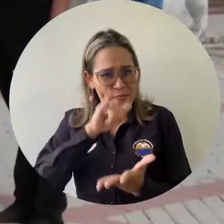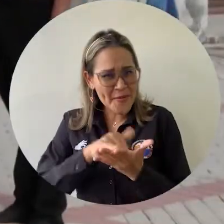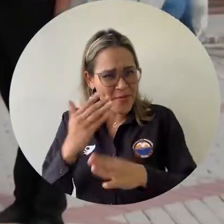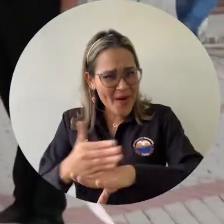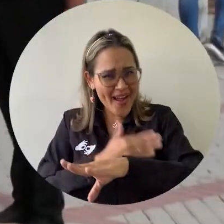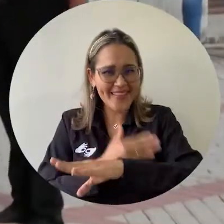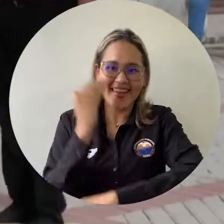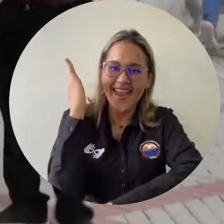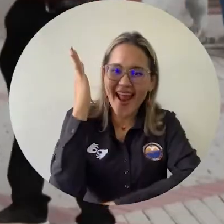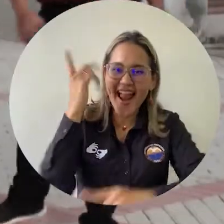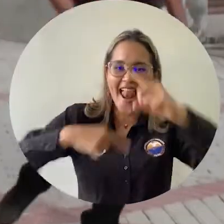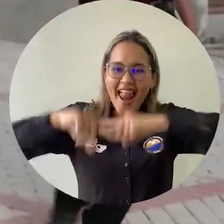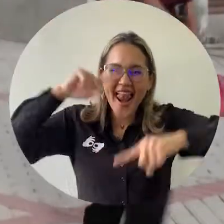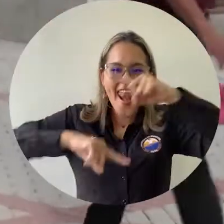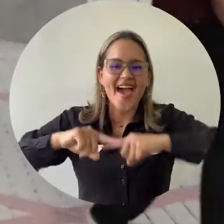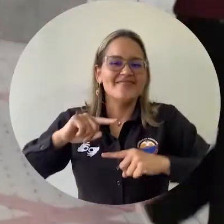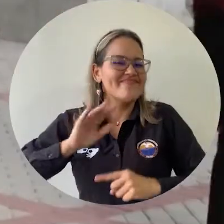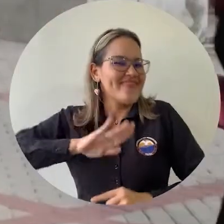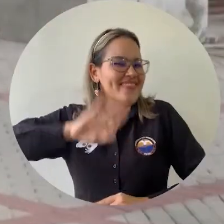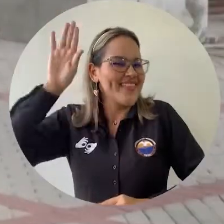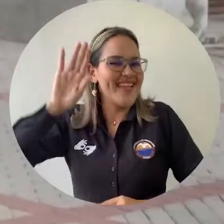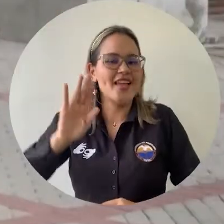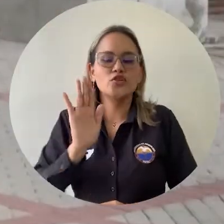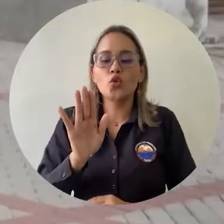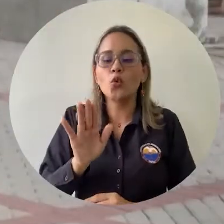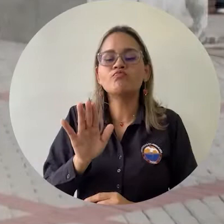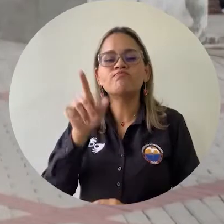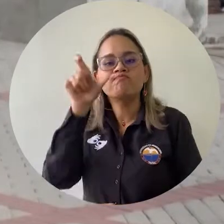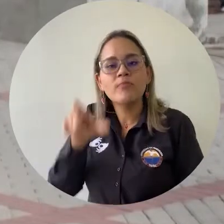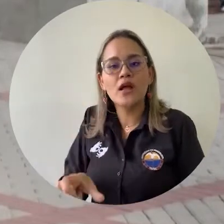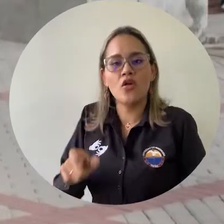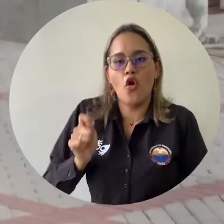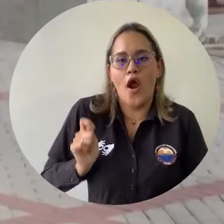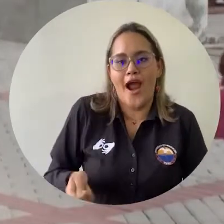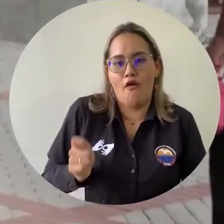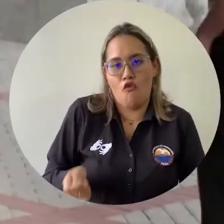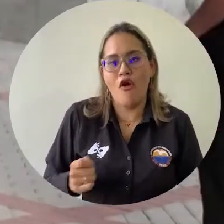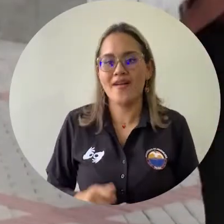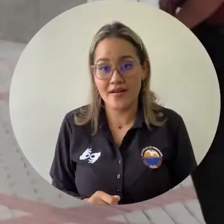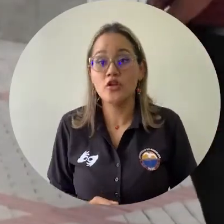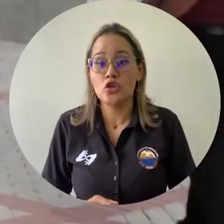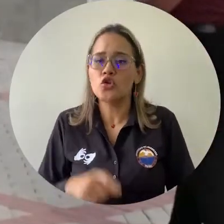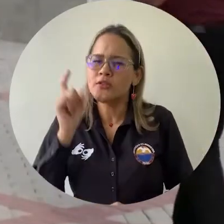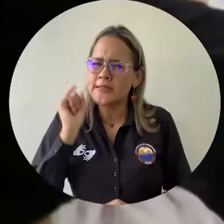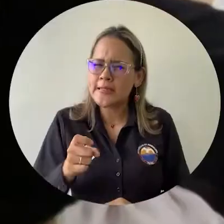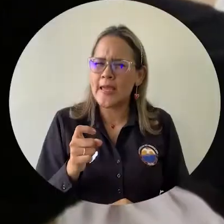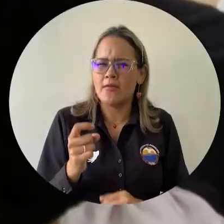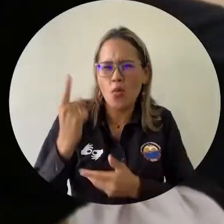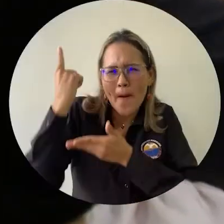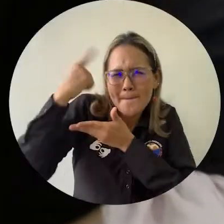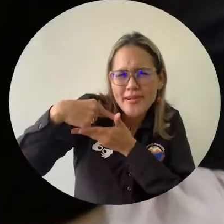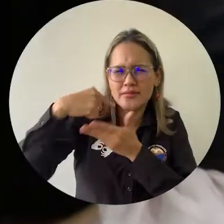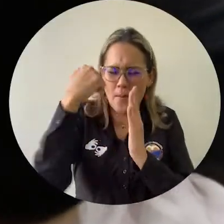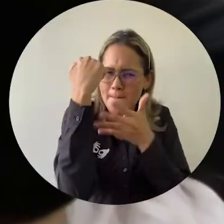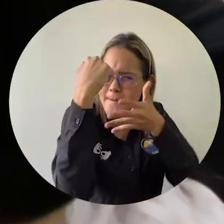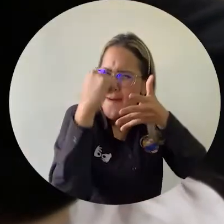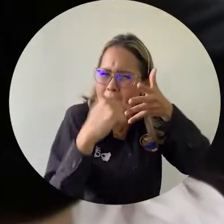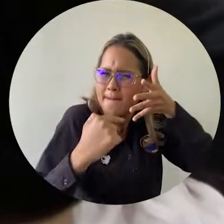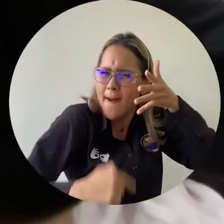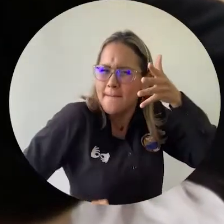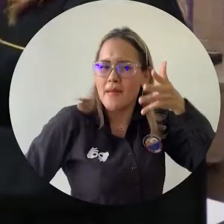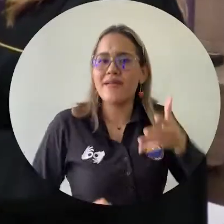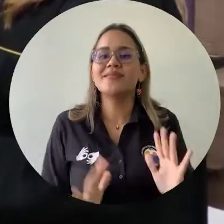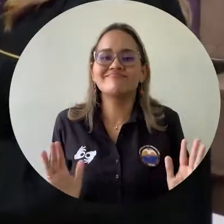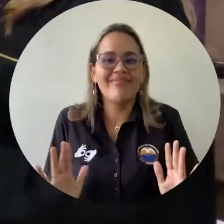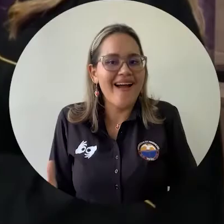mencionábamos dentro de la ceremonia, hace parte del camino del abogado. Entonces digamos que son principios que no solo están arraigados por el hecho de ser estudiantes de Derecho, ya futuros